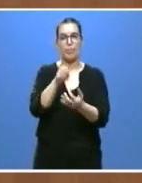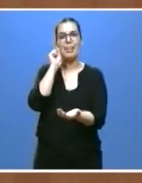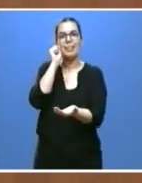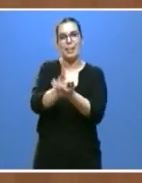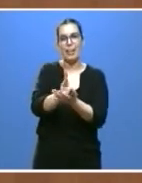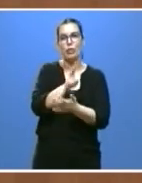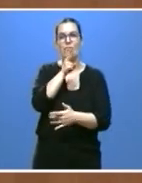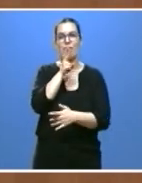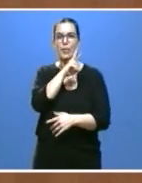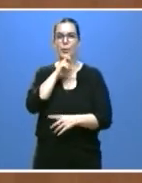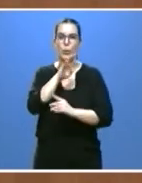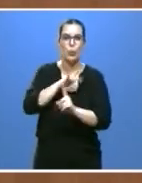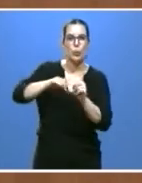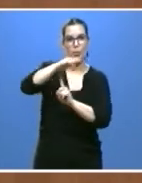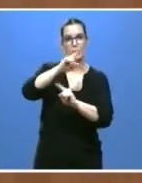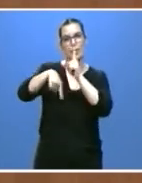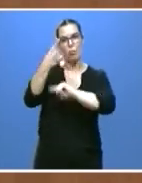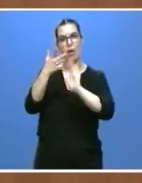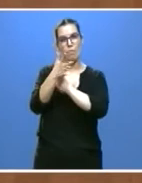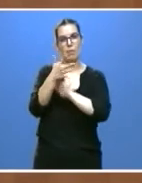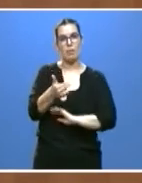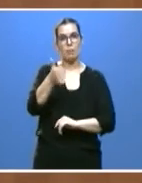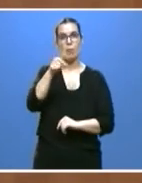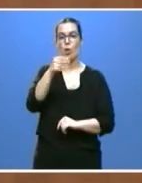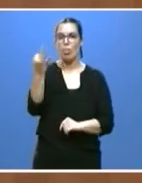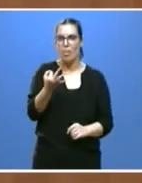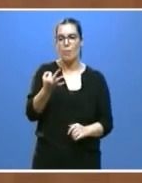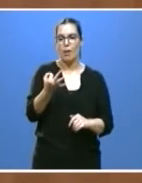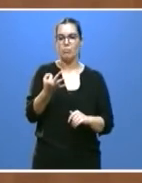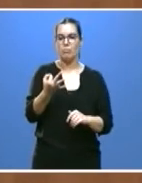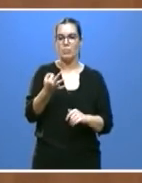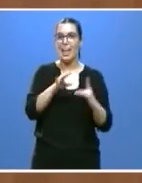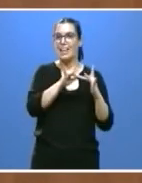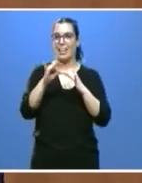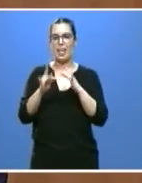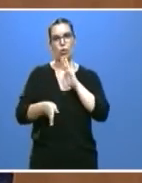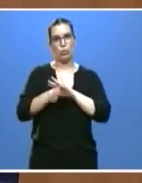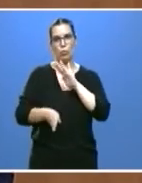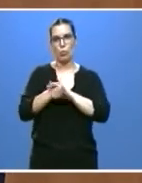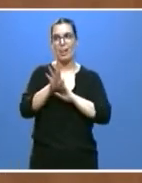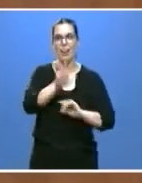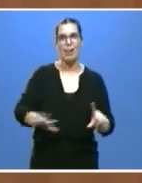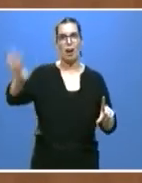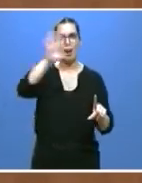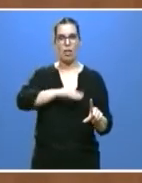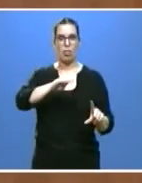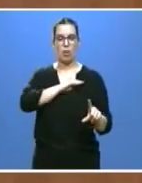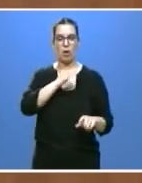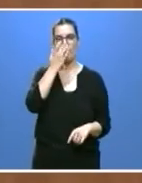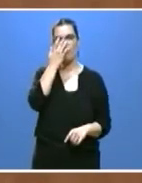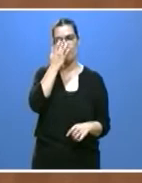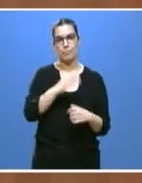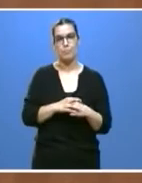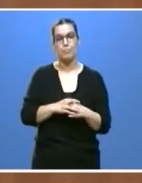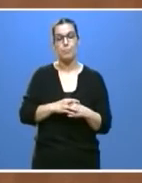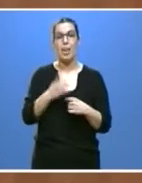a las que luego me referiré, pero que deben seguir siendo líderes a nivel nacional. Con una nueva estrategia de